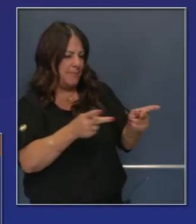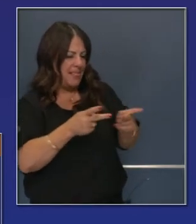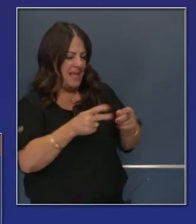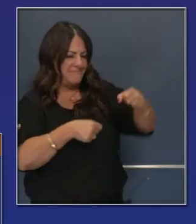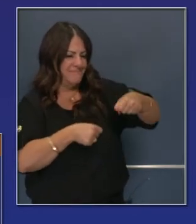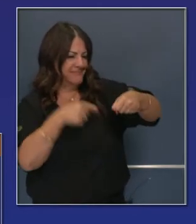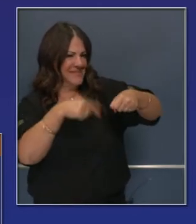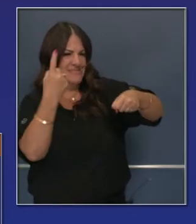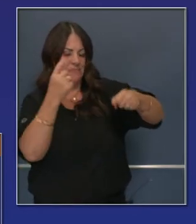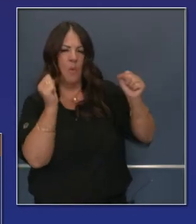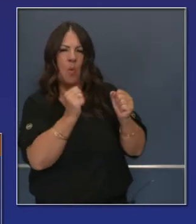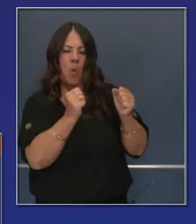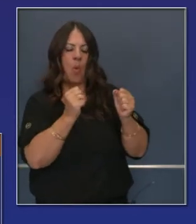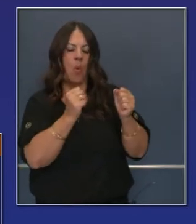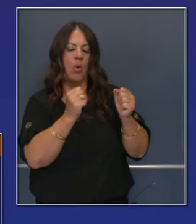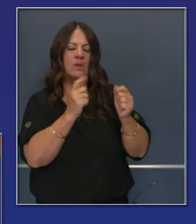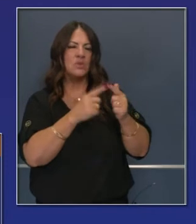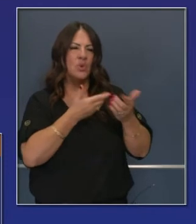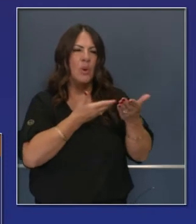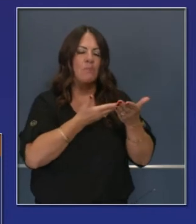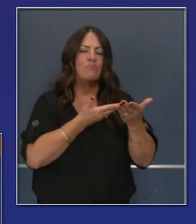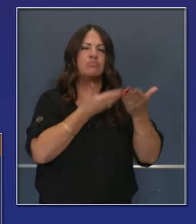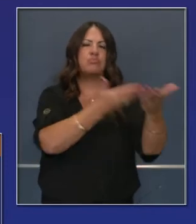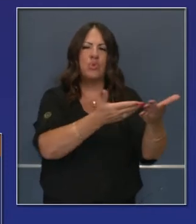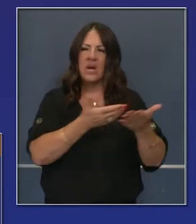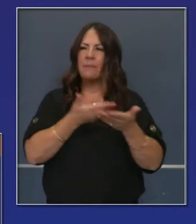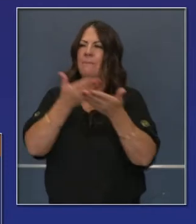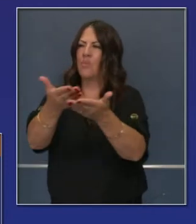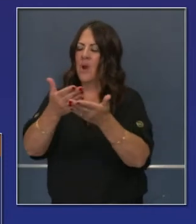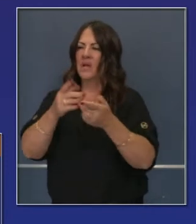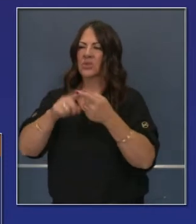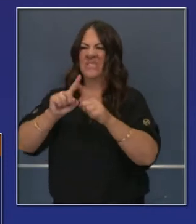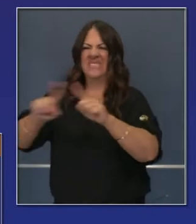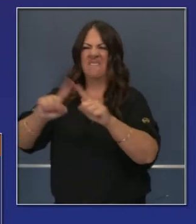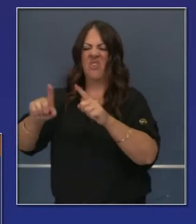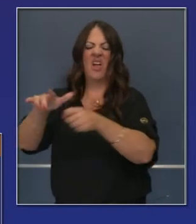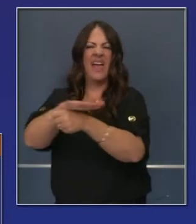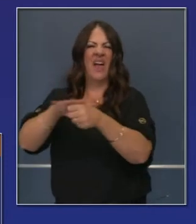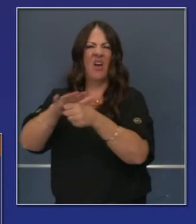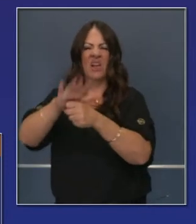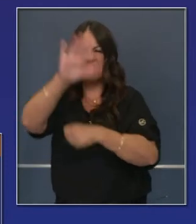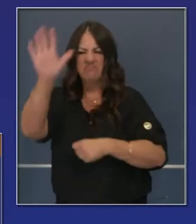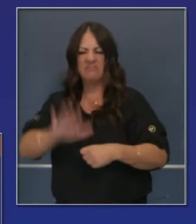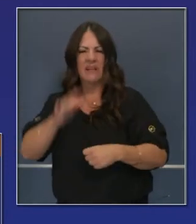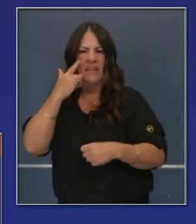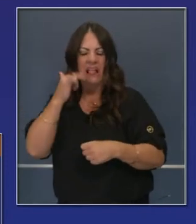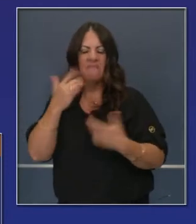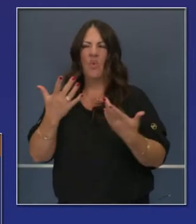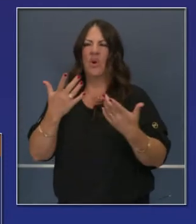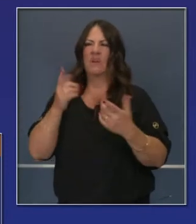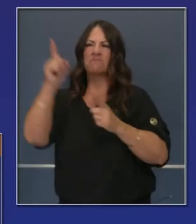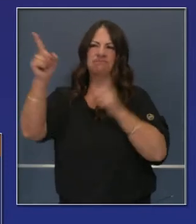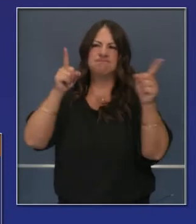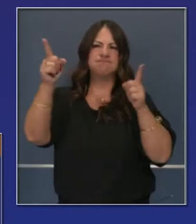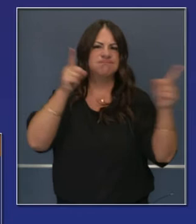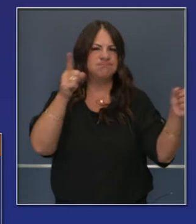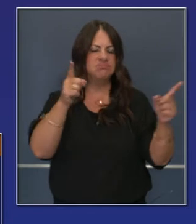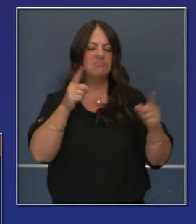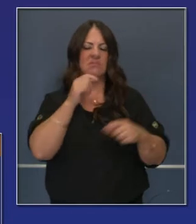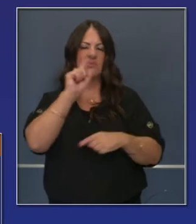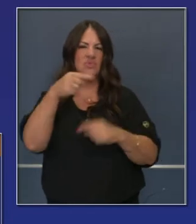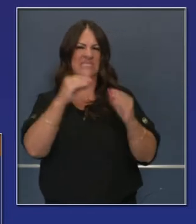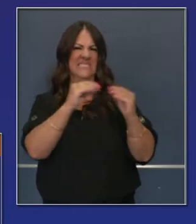cómo considerar almacenamiento ultra frío en áreas rurales o lugares donde el servicio de